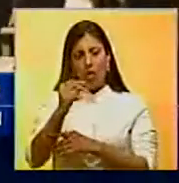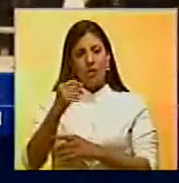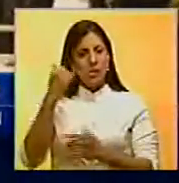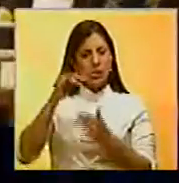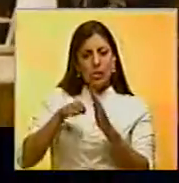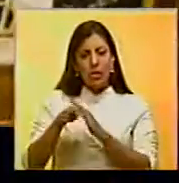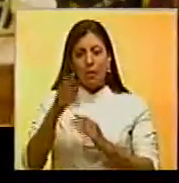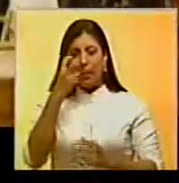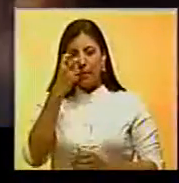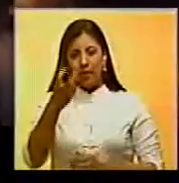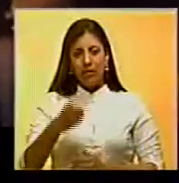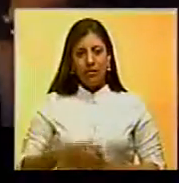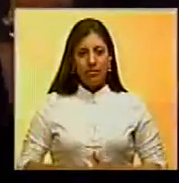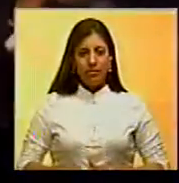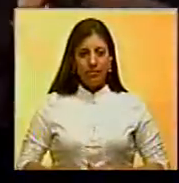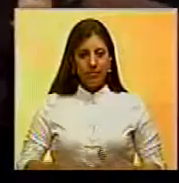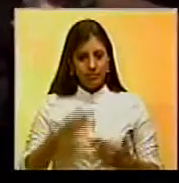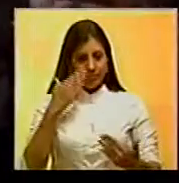las ingenió para verla.